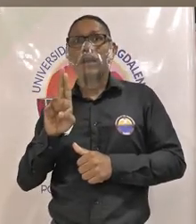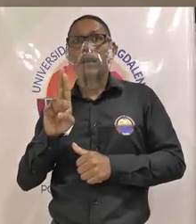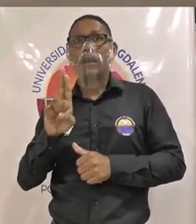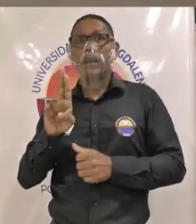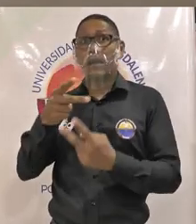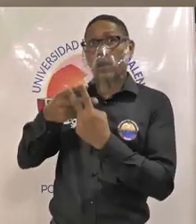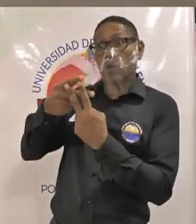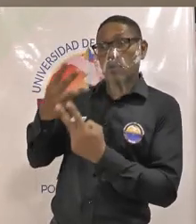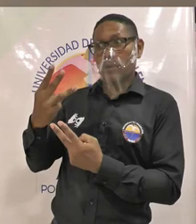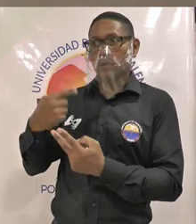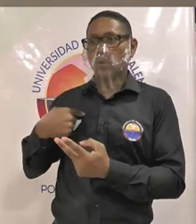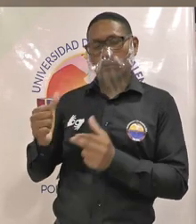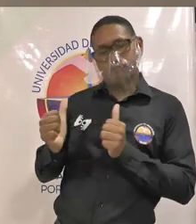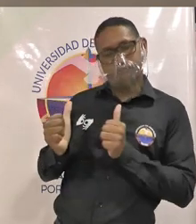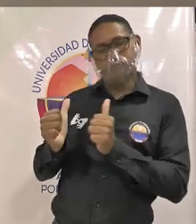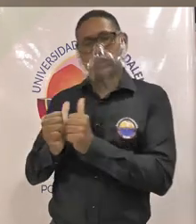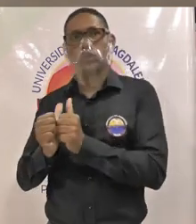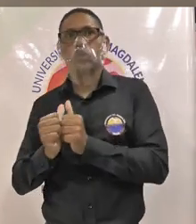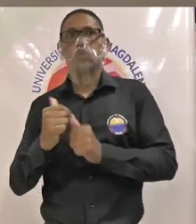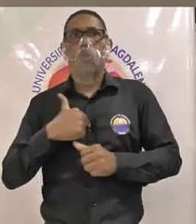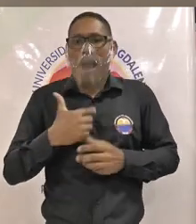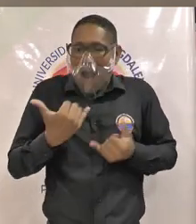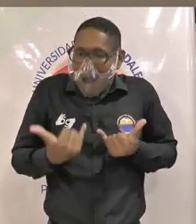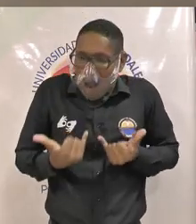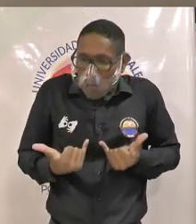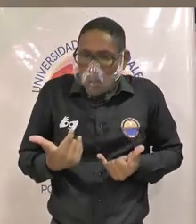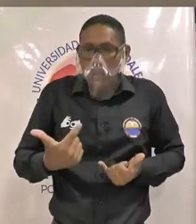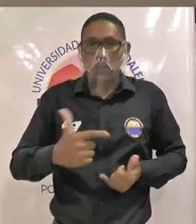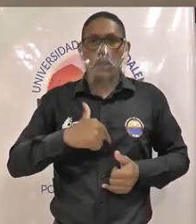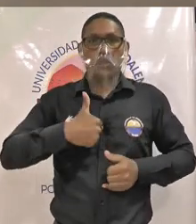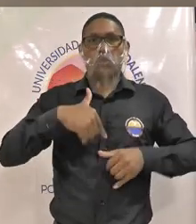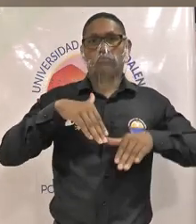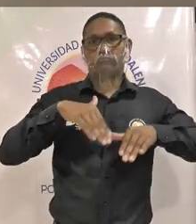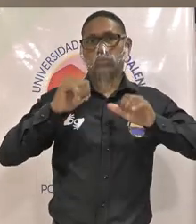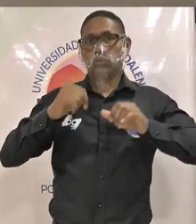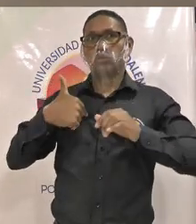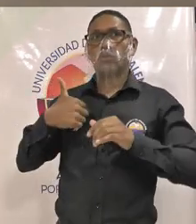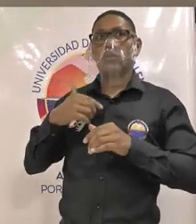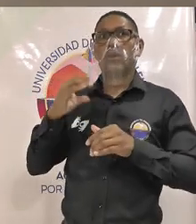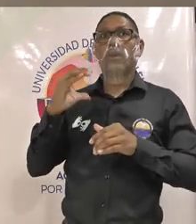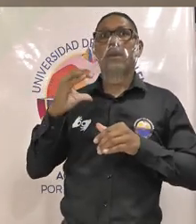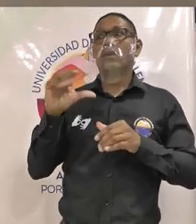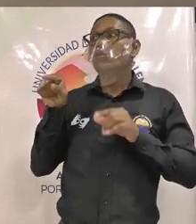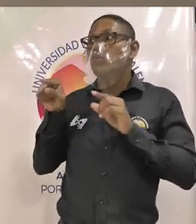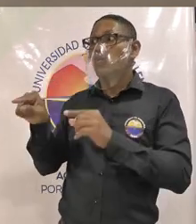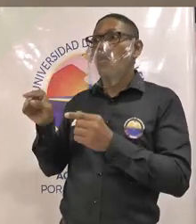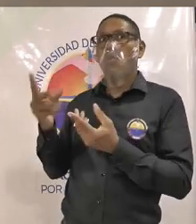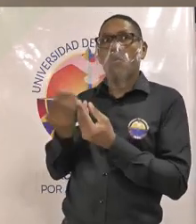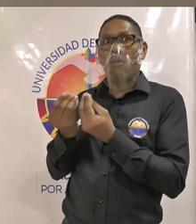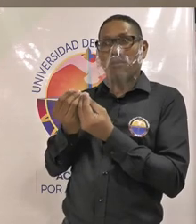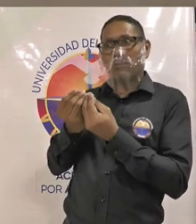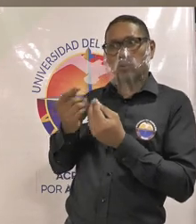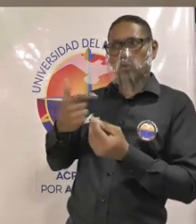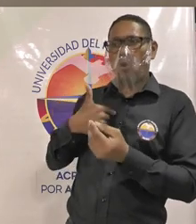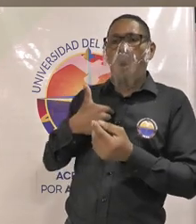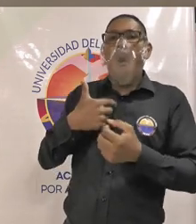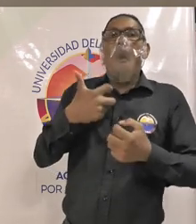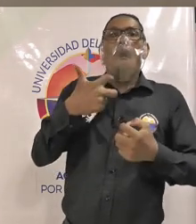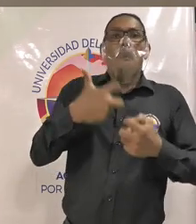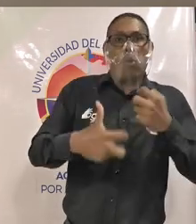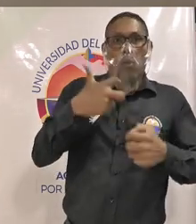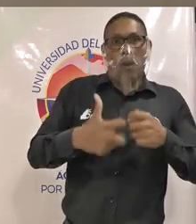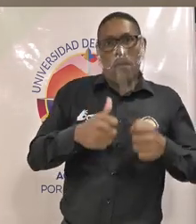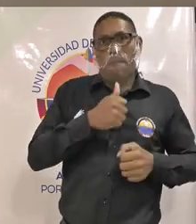entonces manifiesto ahora mismo mi total apoyo hacia esa candidatura debido a problemas personales no puedo seguir